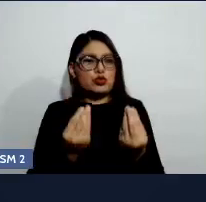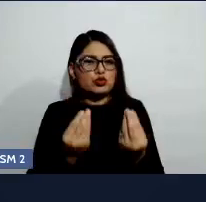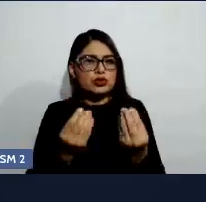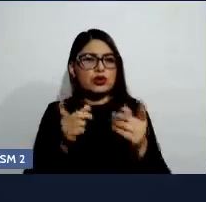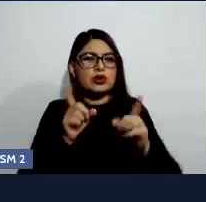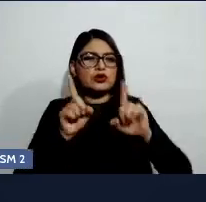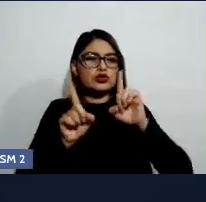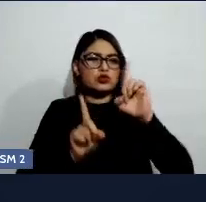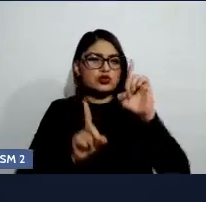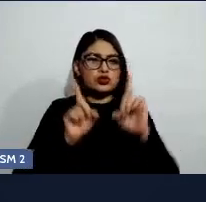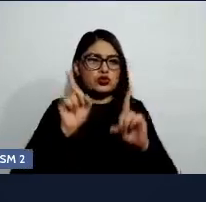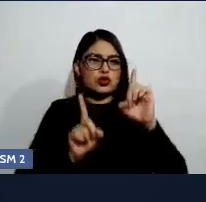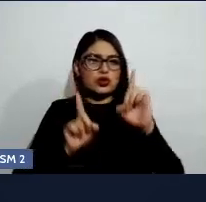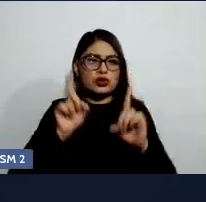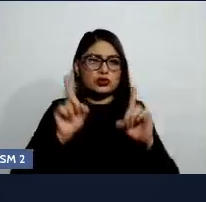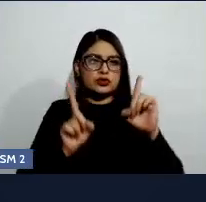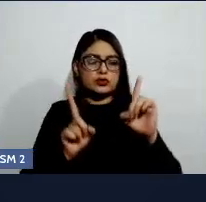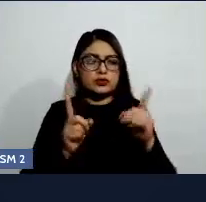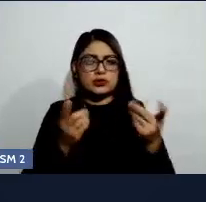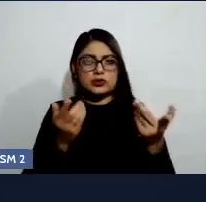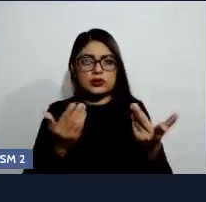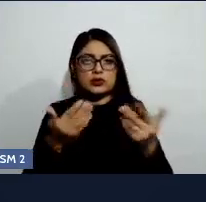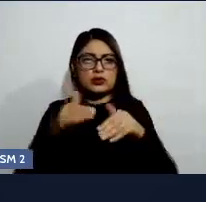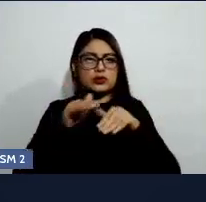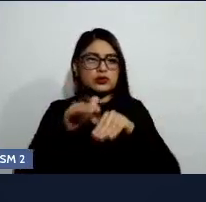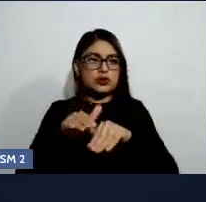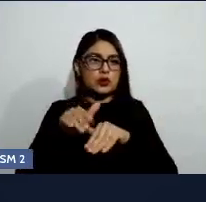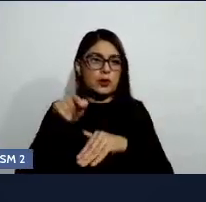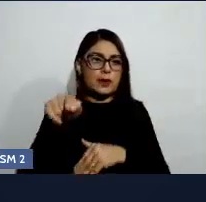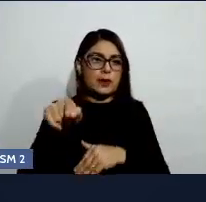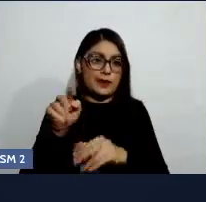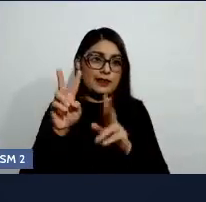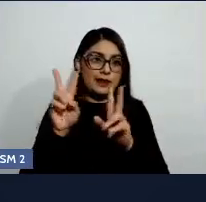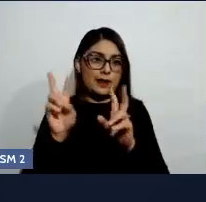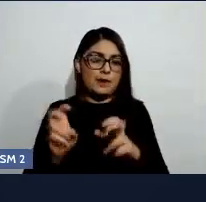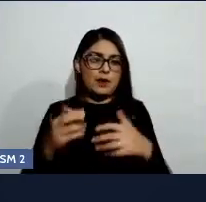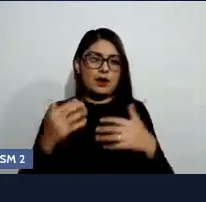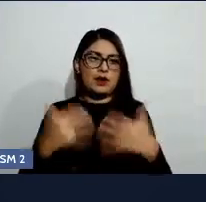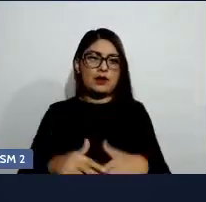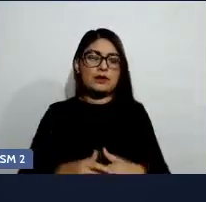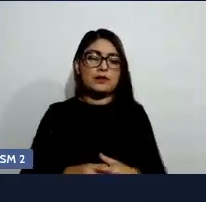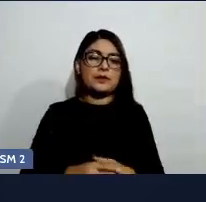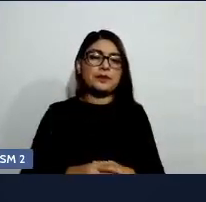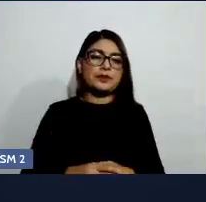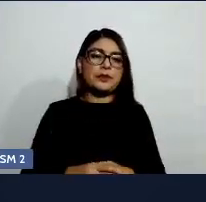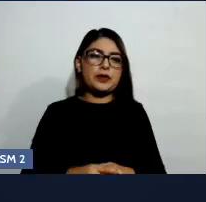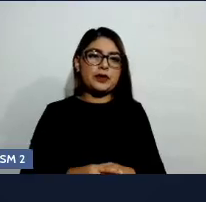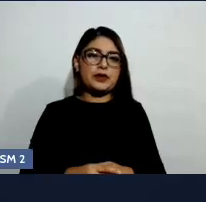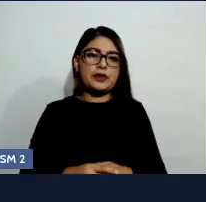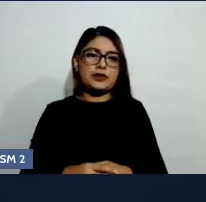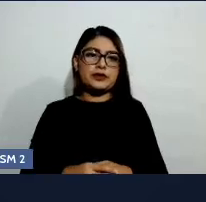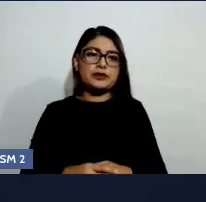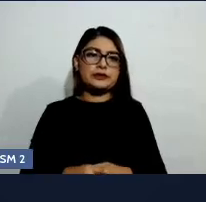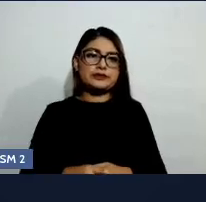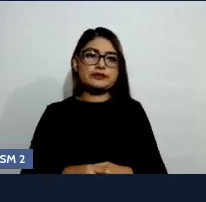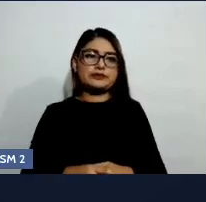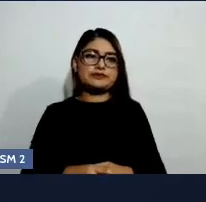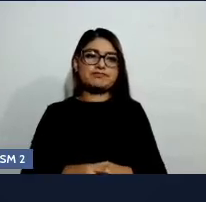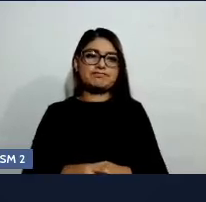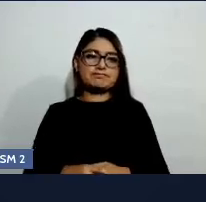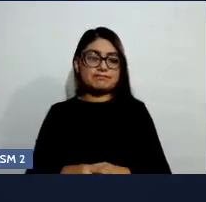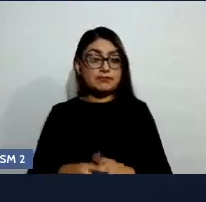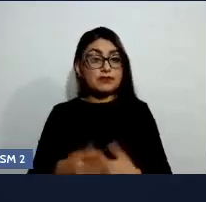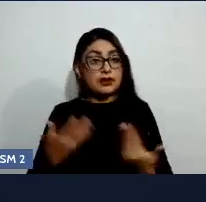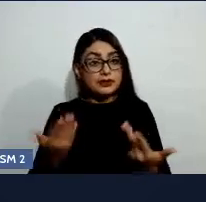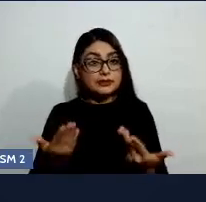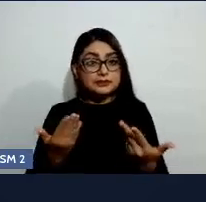a este tema, ¿verdad? Entonces, pues bueno, aquí